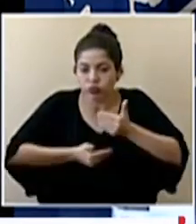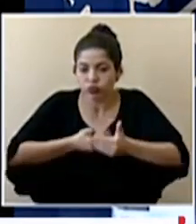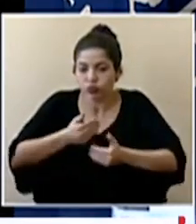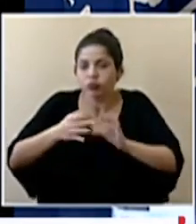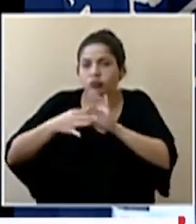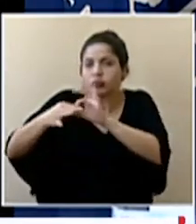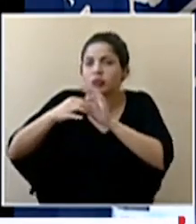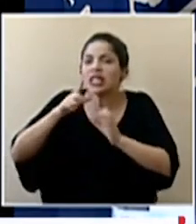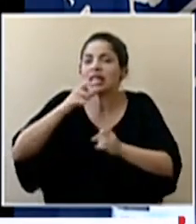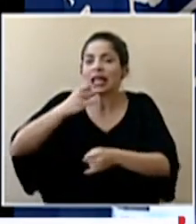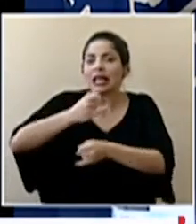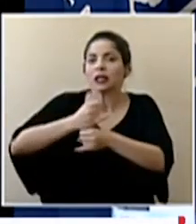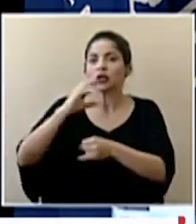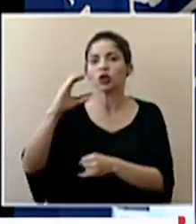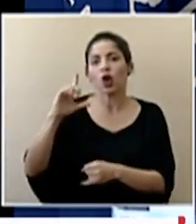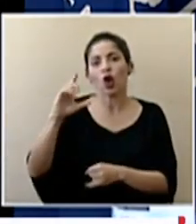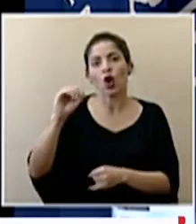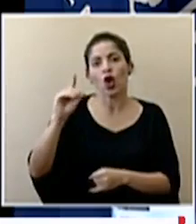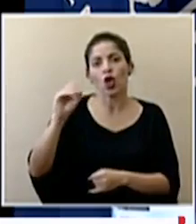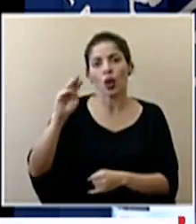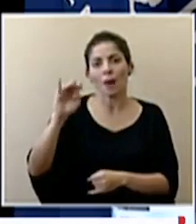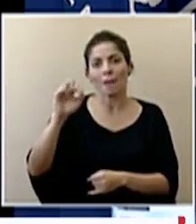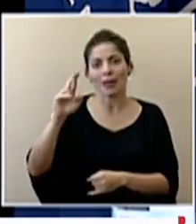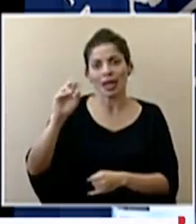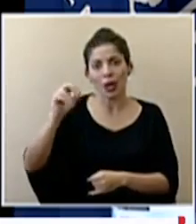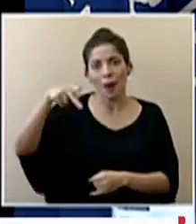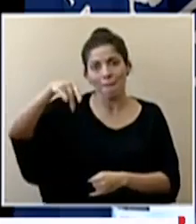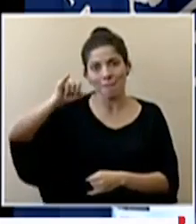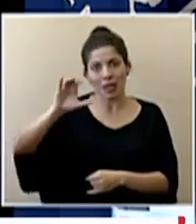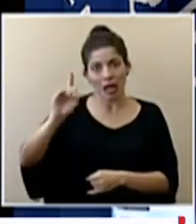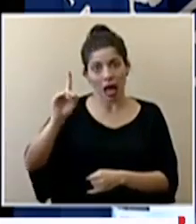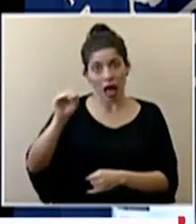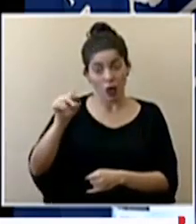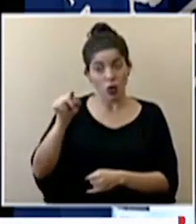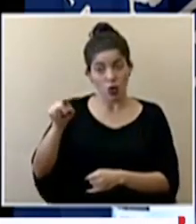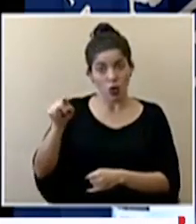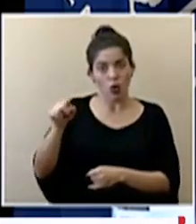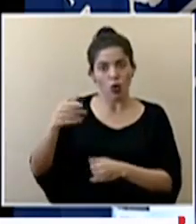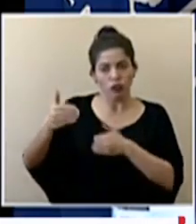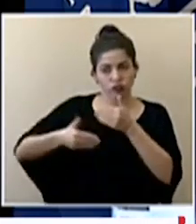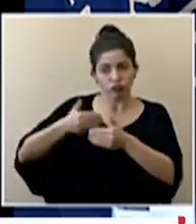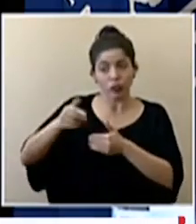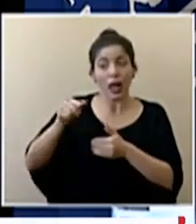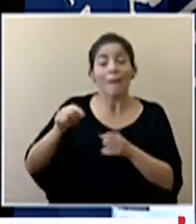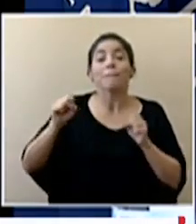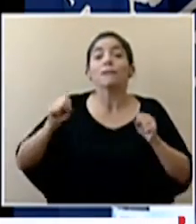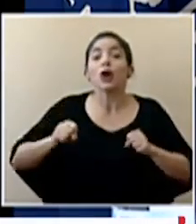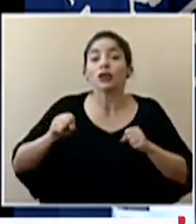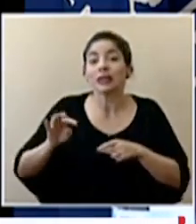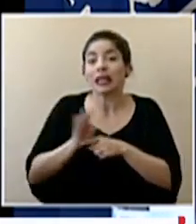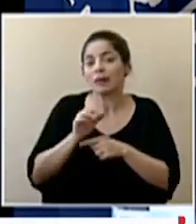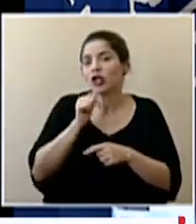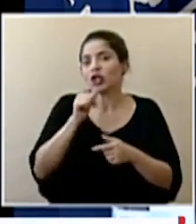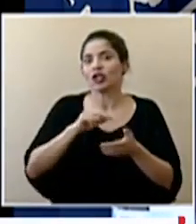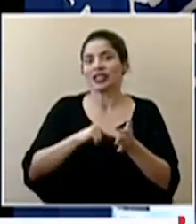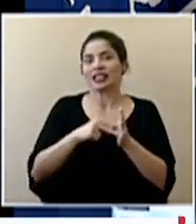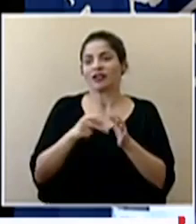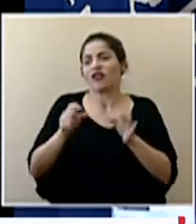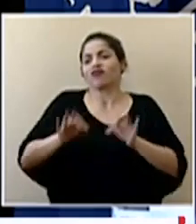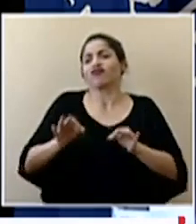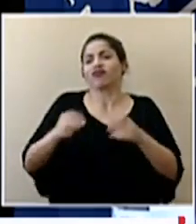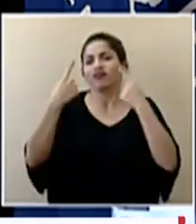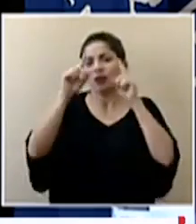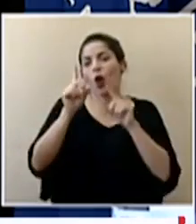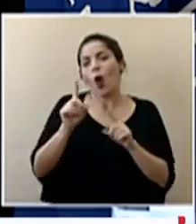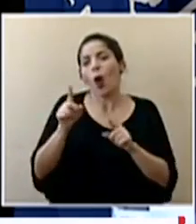Instituto Cloromido Picado y para ese tipo de posibles tratamientos que de nuevo no hay garantías de éxito en esto,